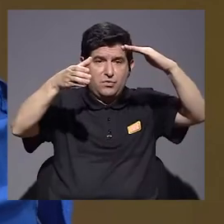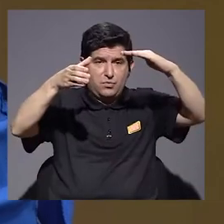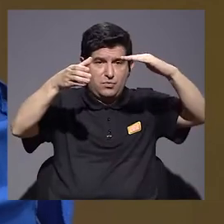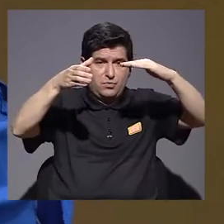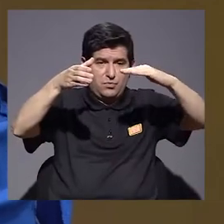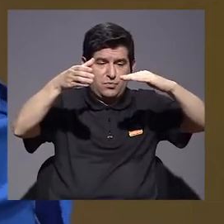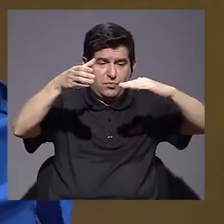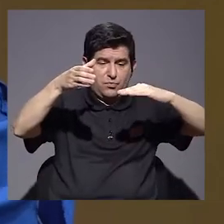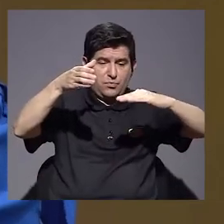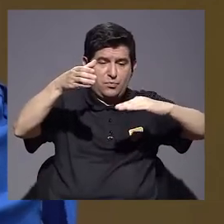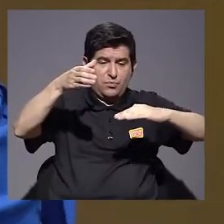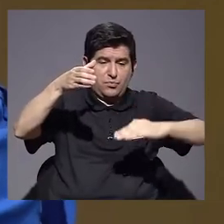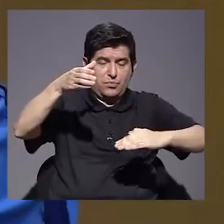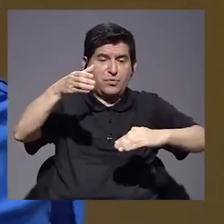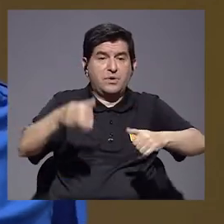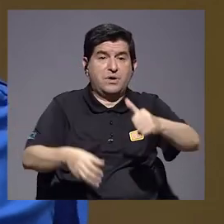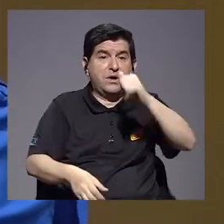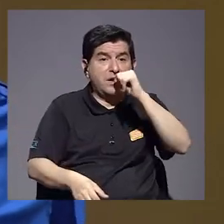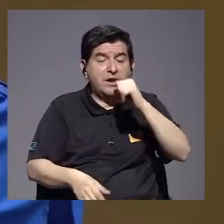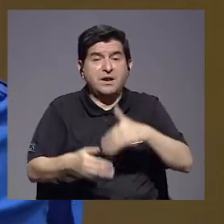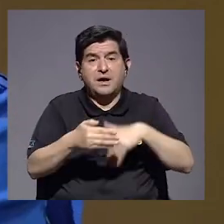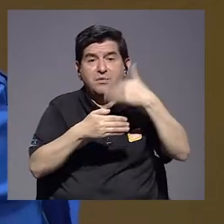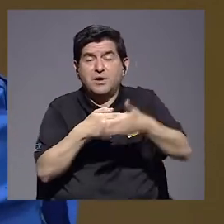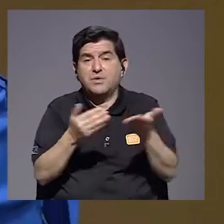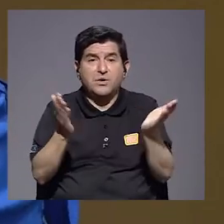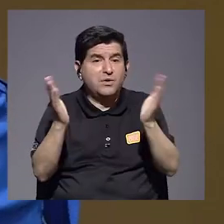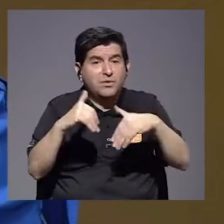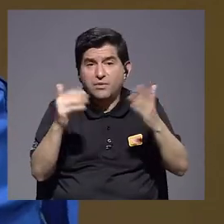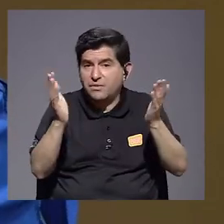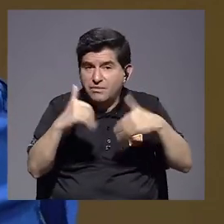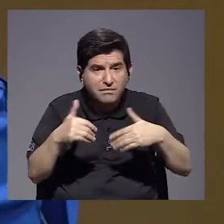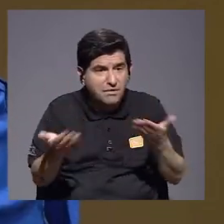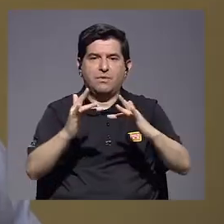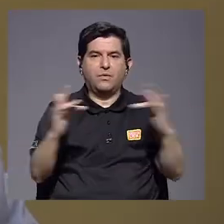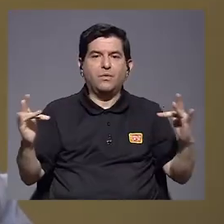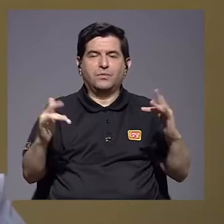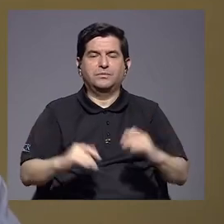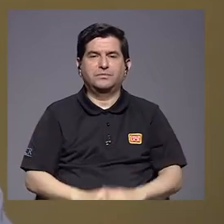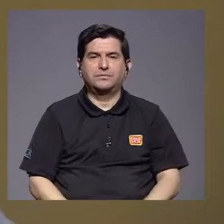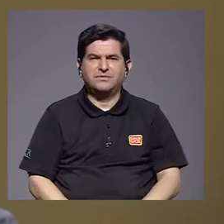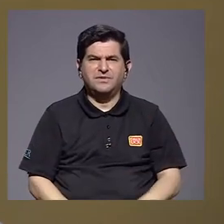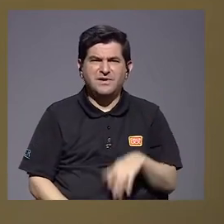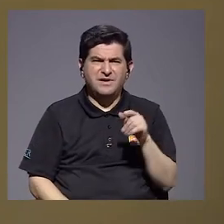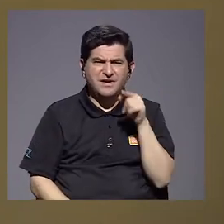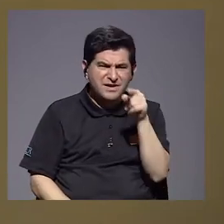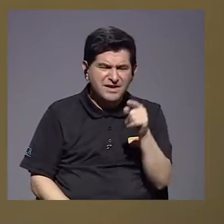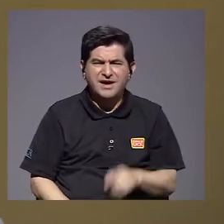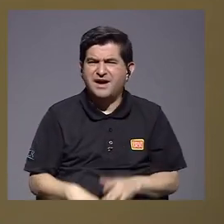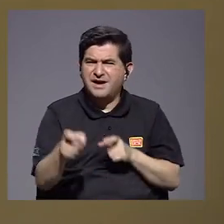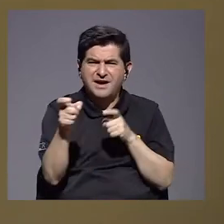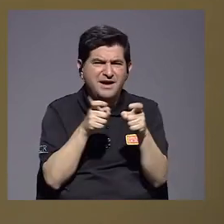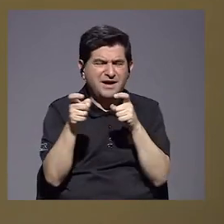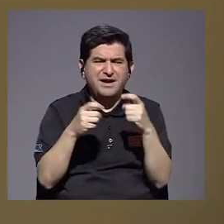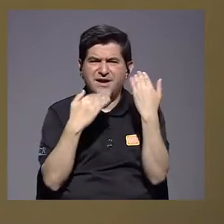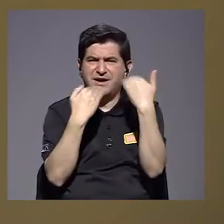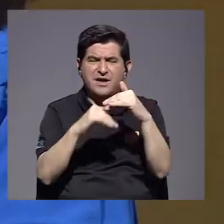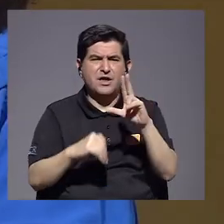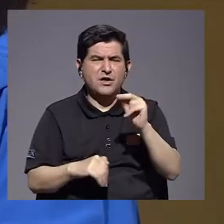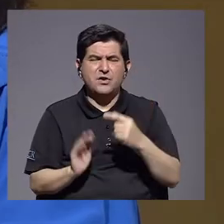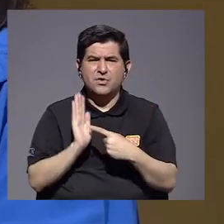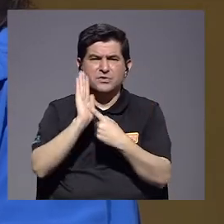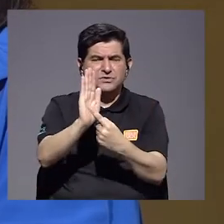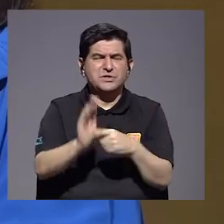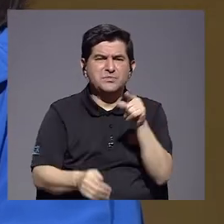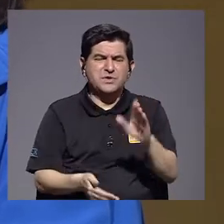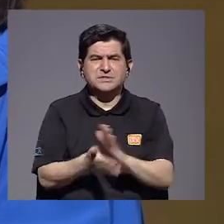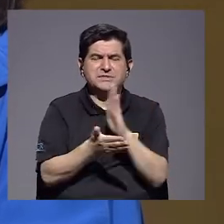el agua se consume y el agua después no alcanza. ¿Por qué? El racionamiento no se nota en el recibo. Esto